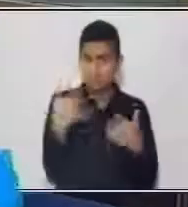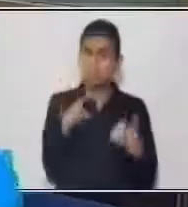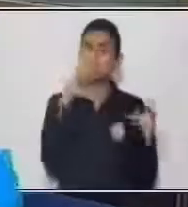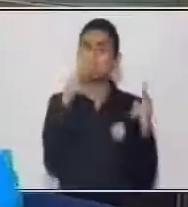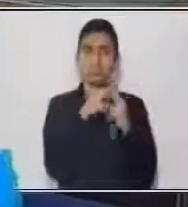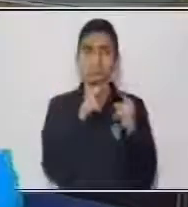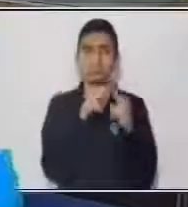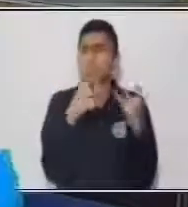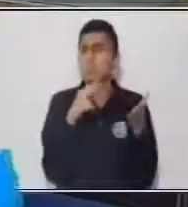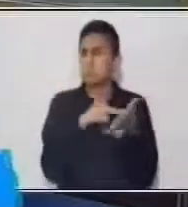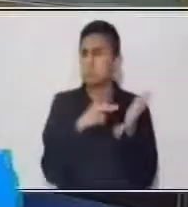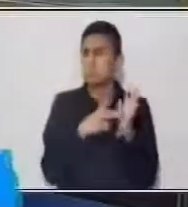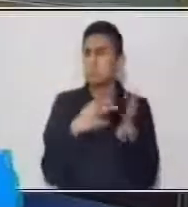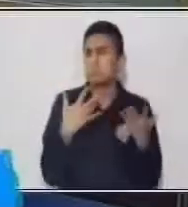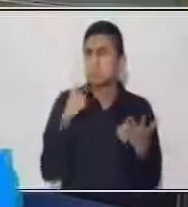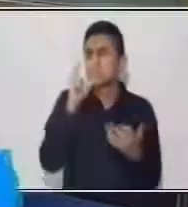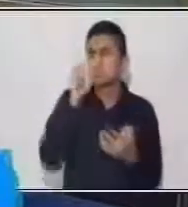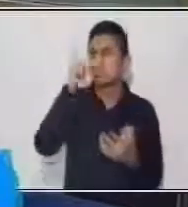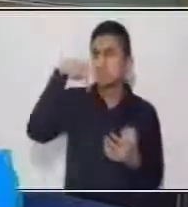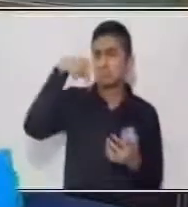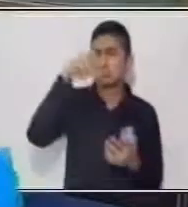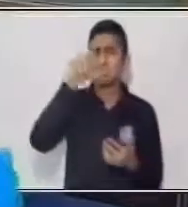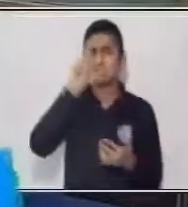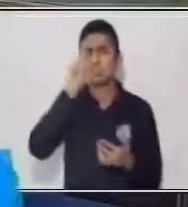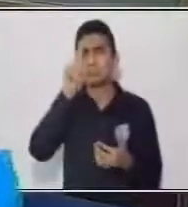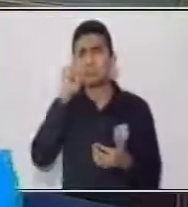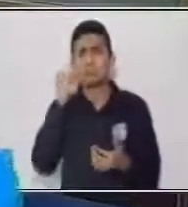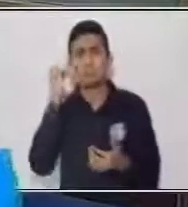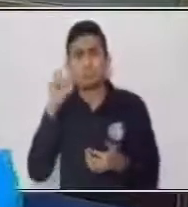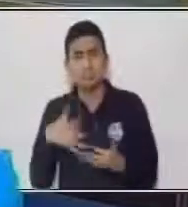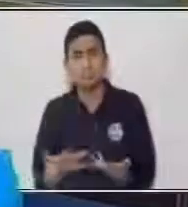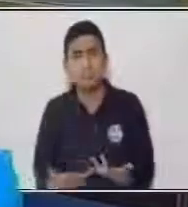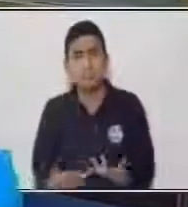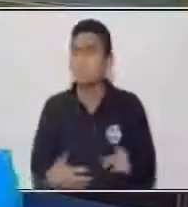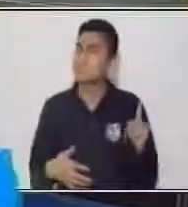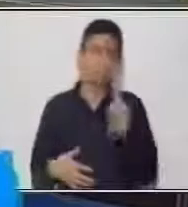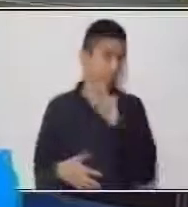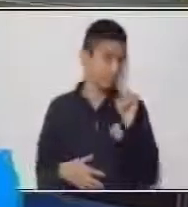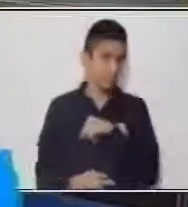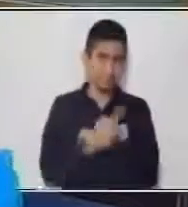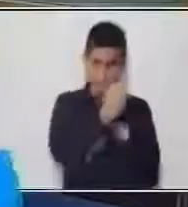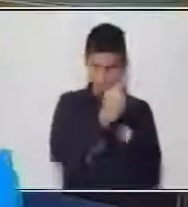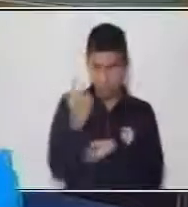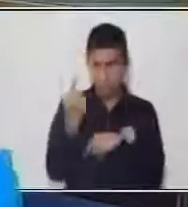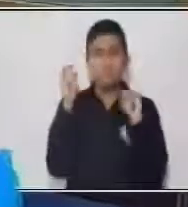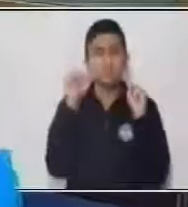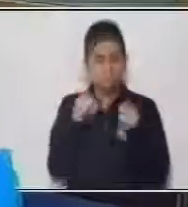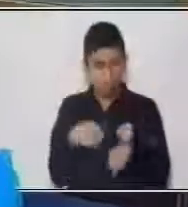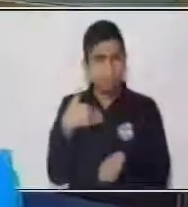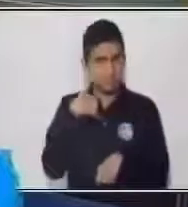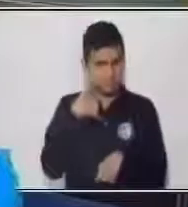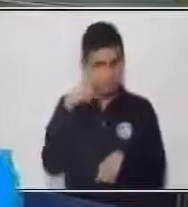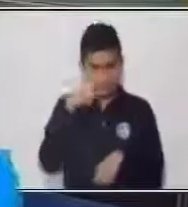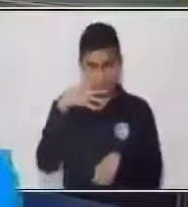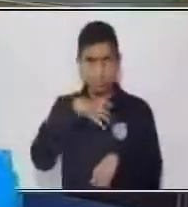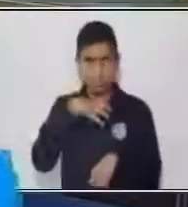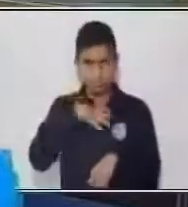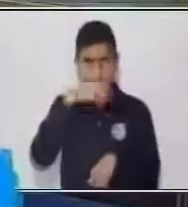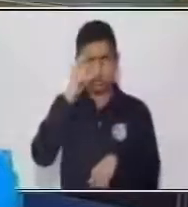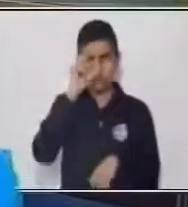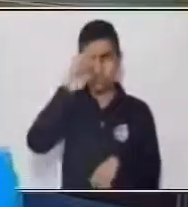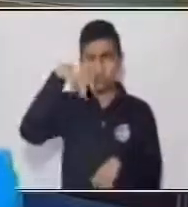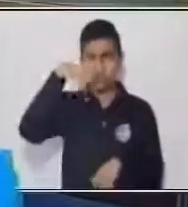es una conclusión, ya la puedes redactar. ¿Será que hay una sola conclusión? No, cada uno puede tener su propia conclusión según con lo que haya